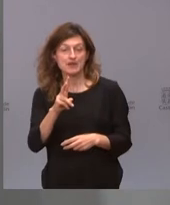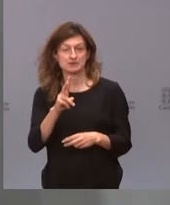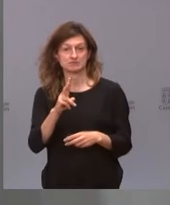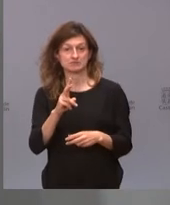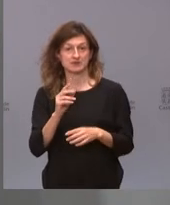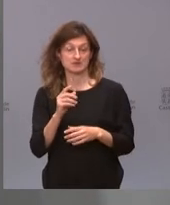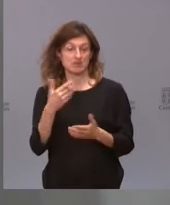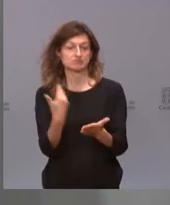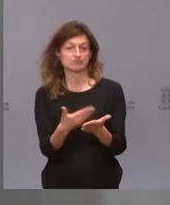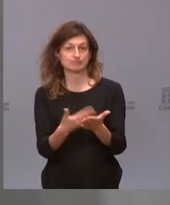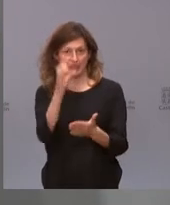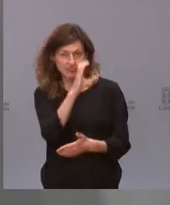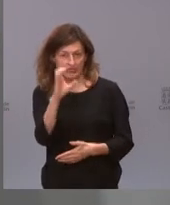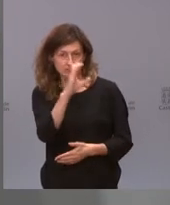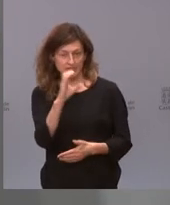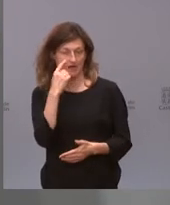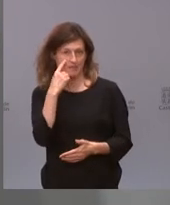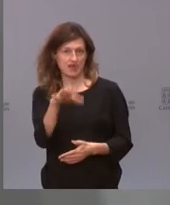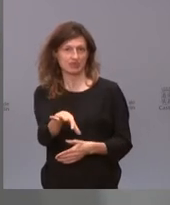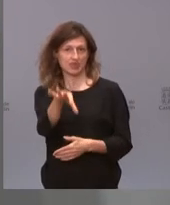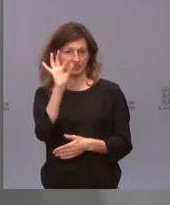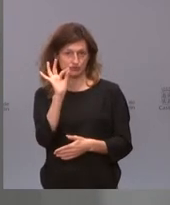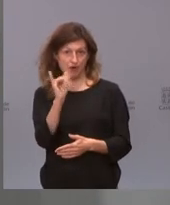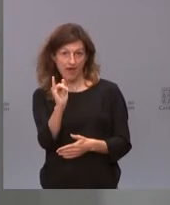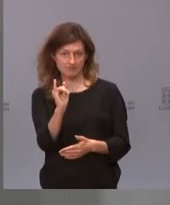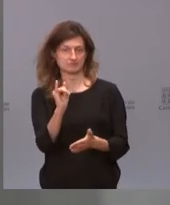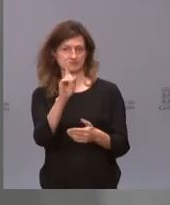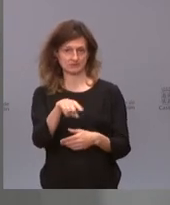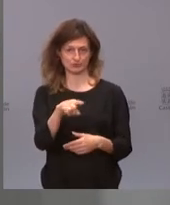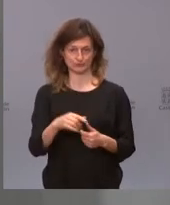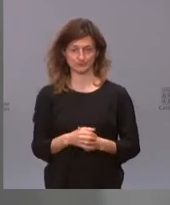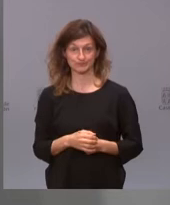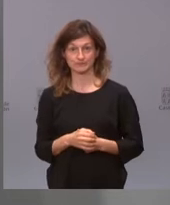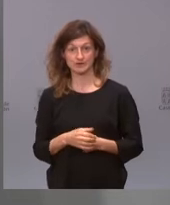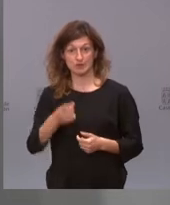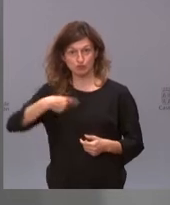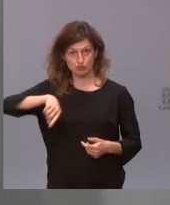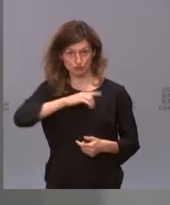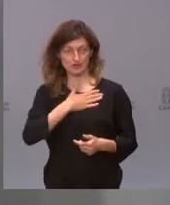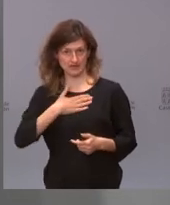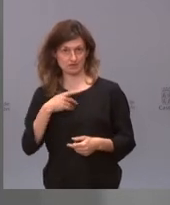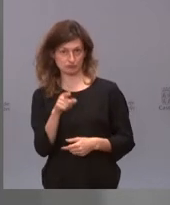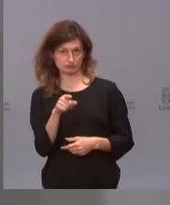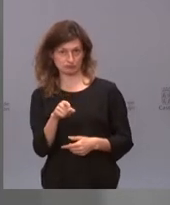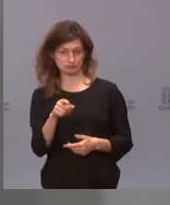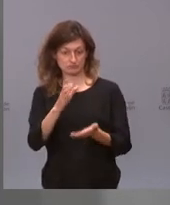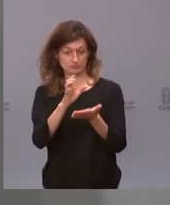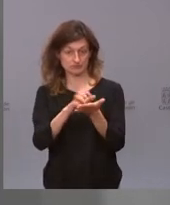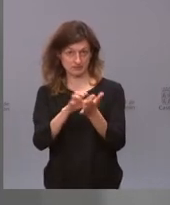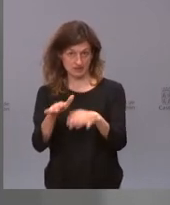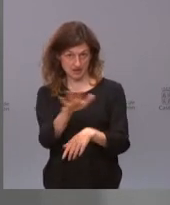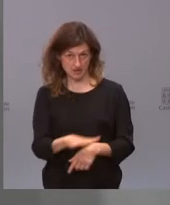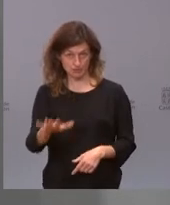evidencia científica que permita tomar esta decisión. Por lo tanto, nosotros sí que apostamos por ella. Es decir, somos de las comunidades